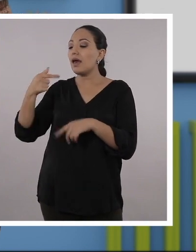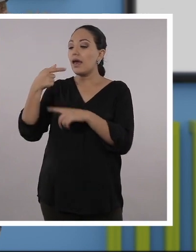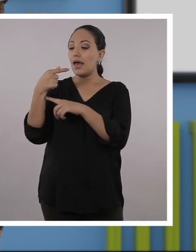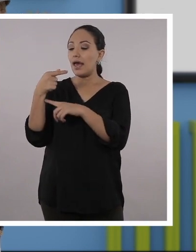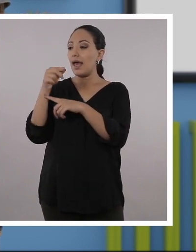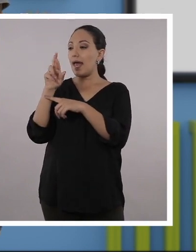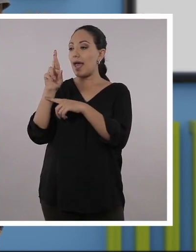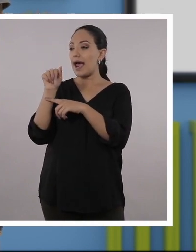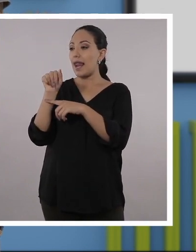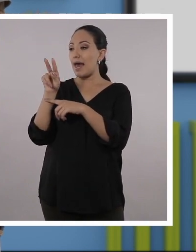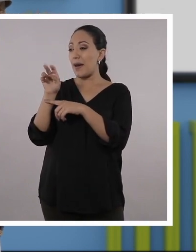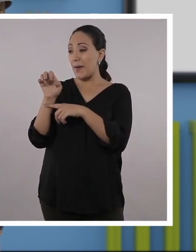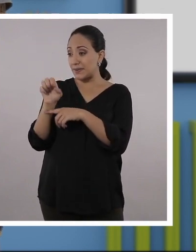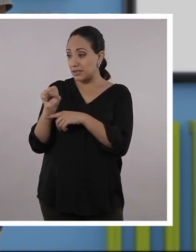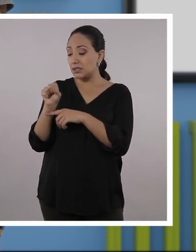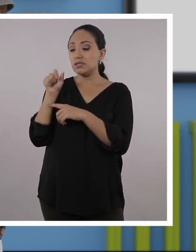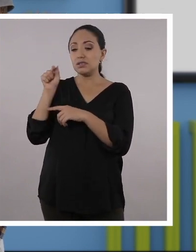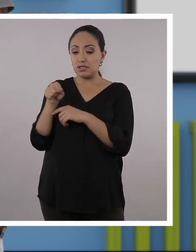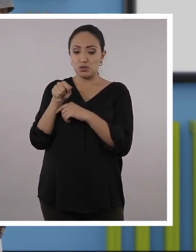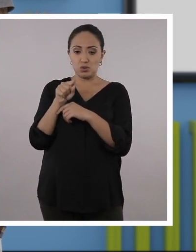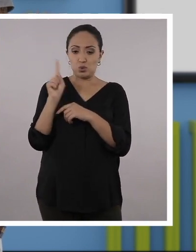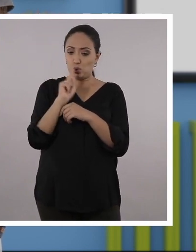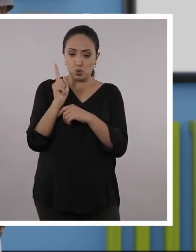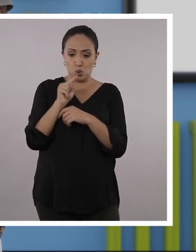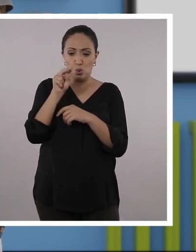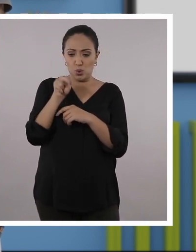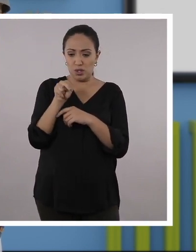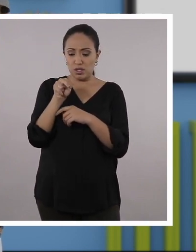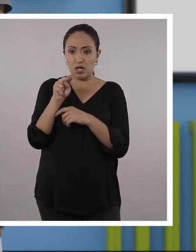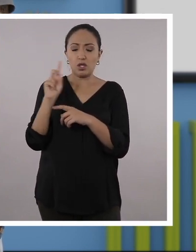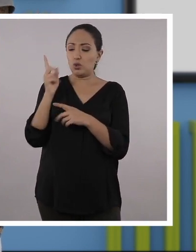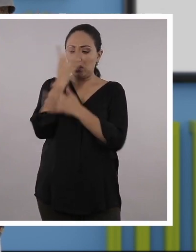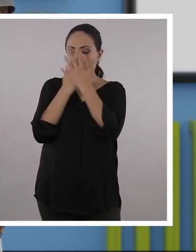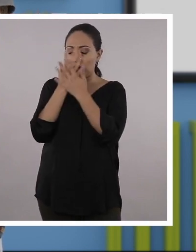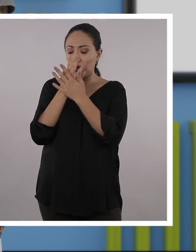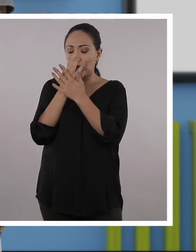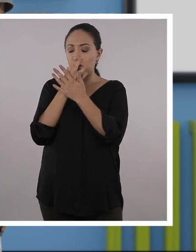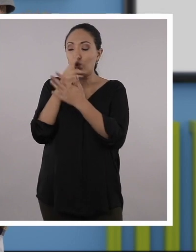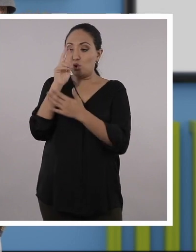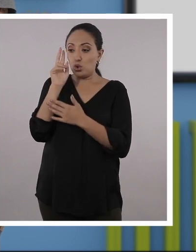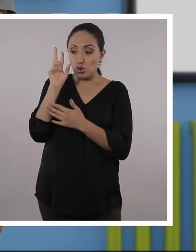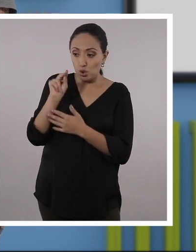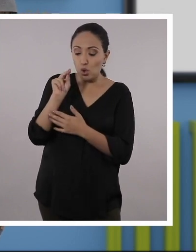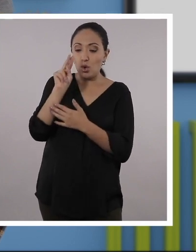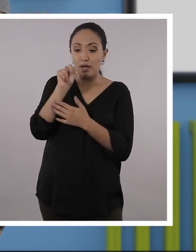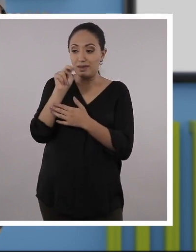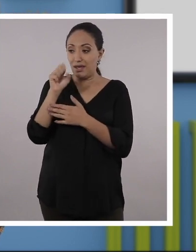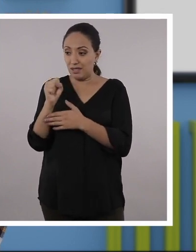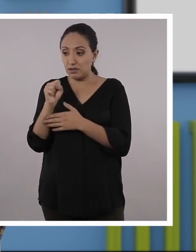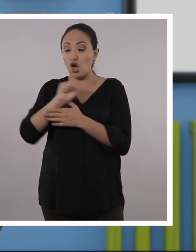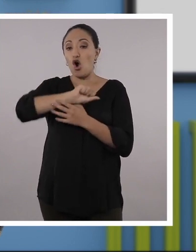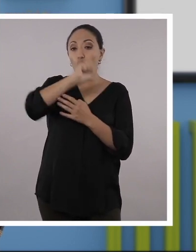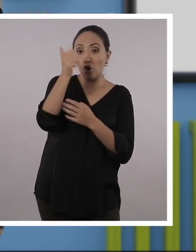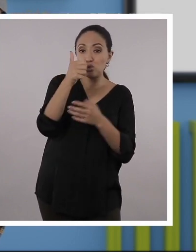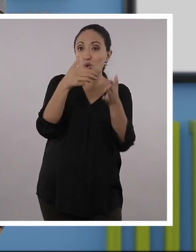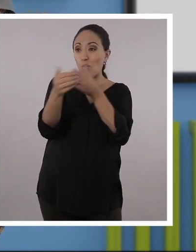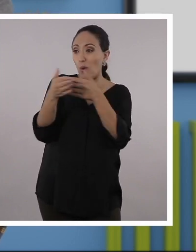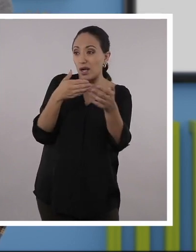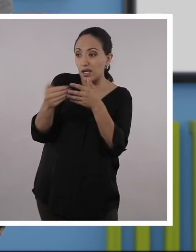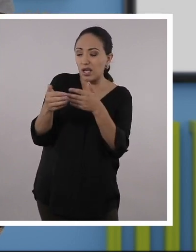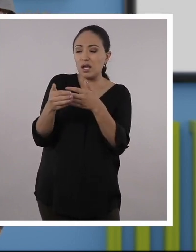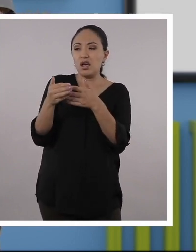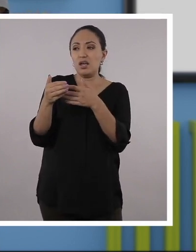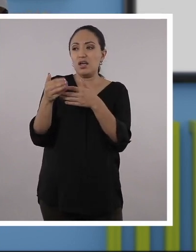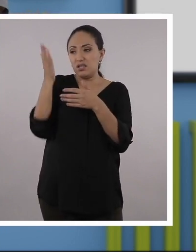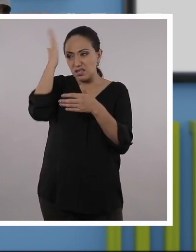palabras. Porque claro es que tiene que terminar en N, S... Perdón, tiene que terminar en consonante, pero menos